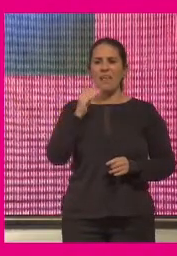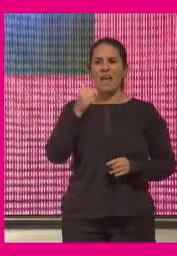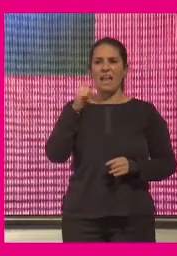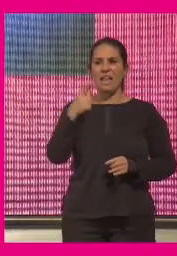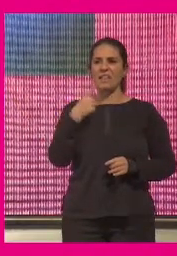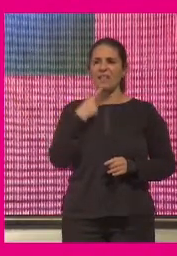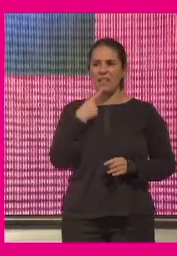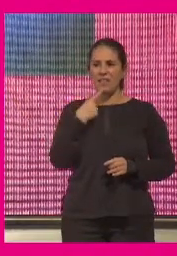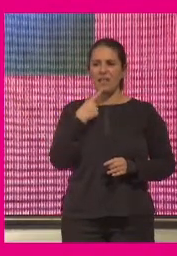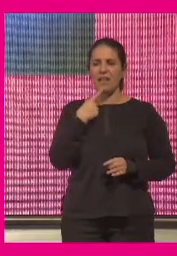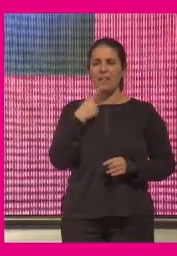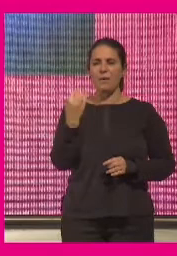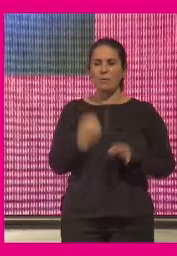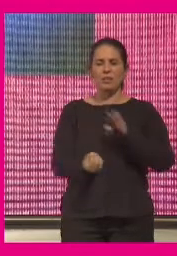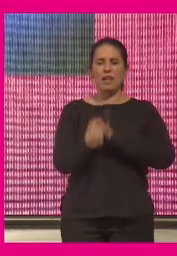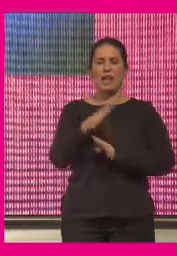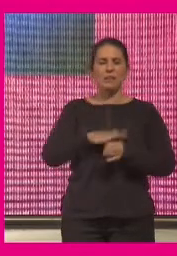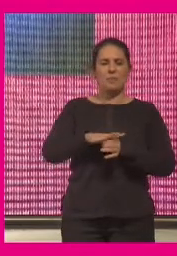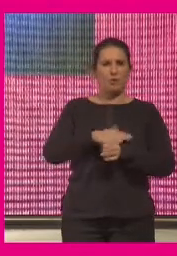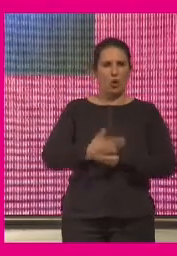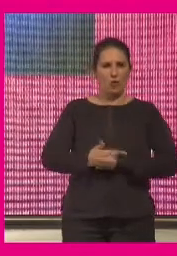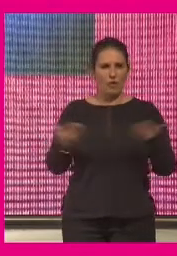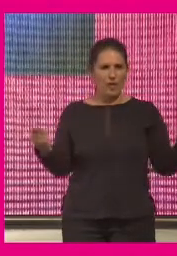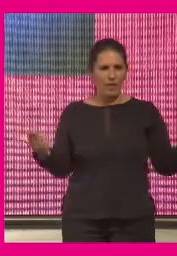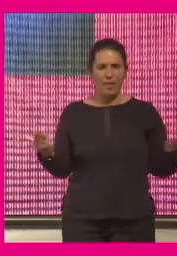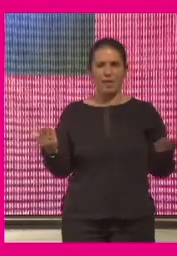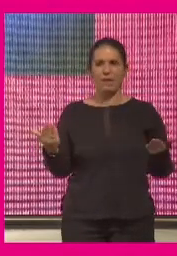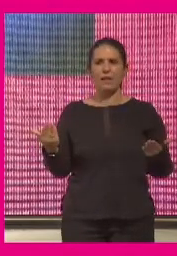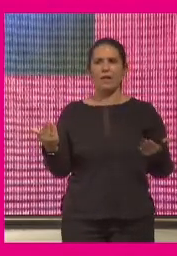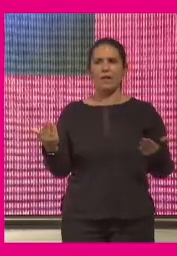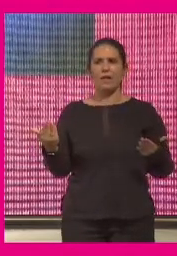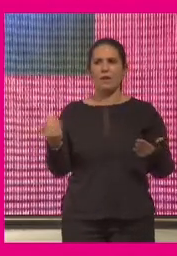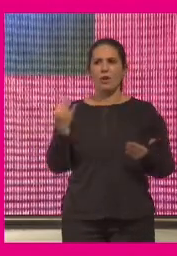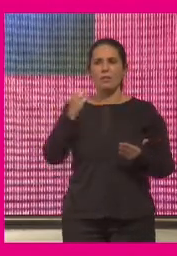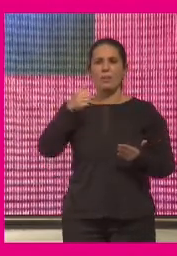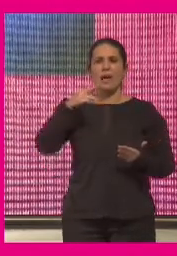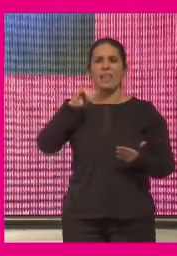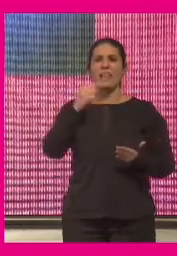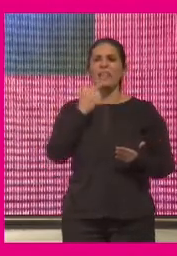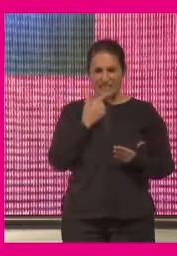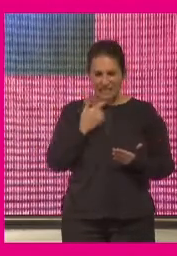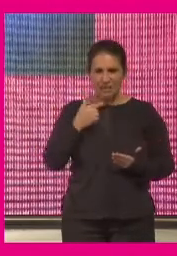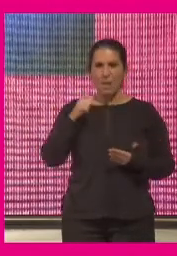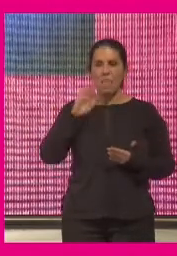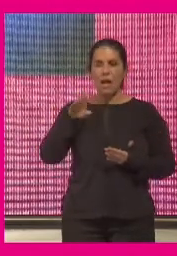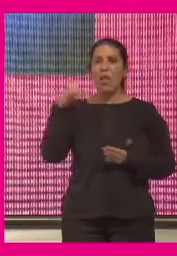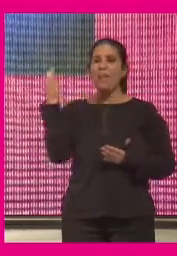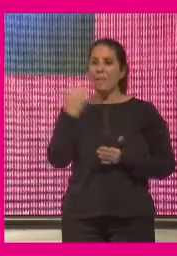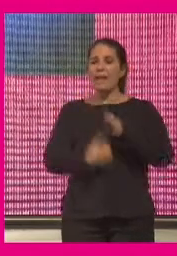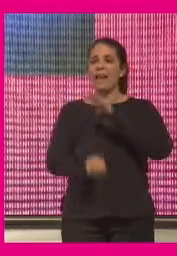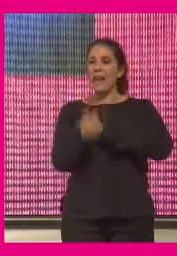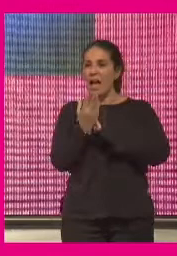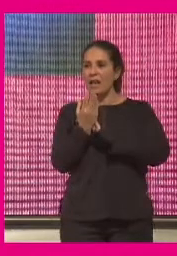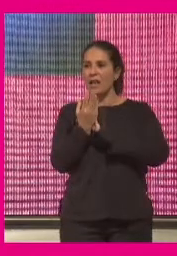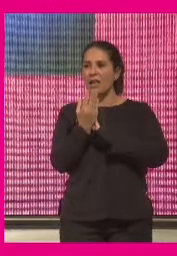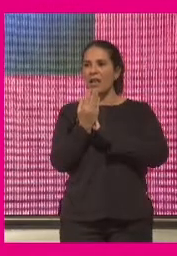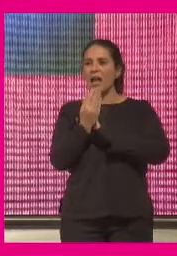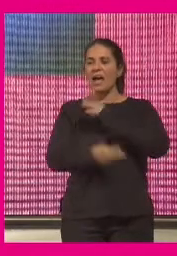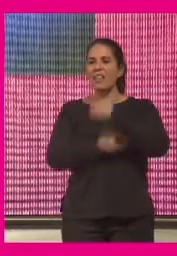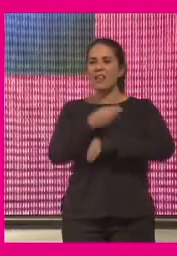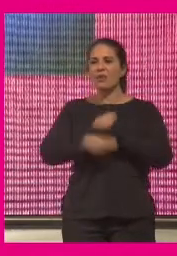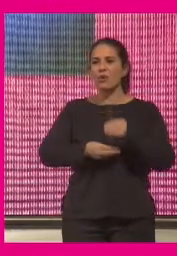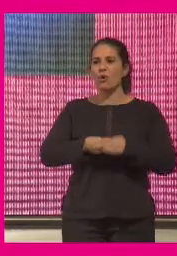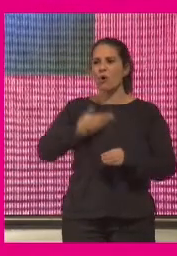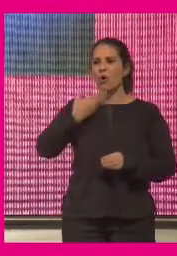ayudad a crear espacios de confianza José María decía sí esos espacios de confianza tienen que crearse haciendo